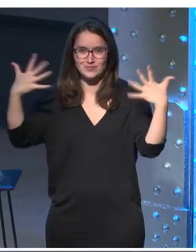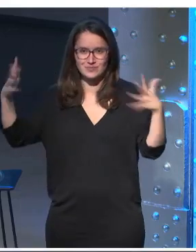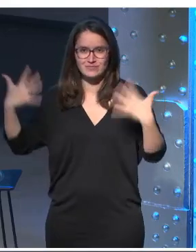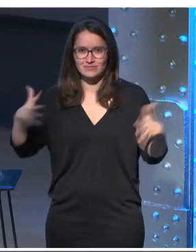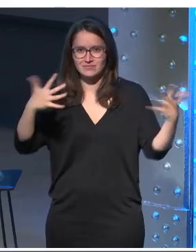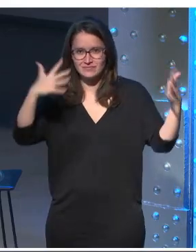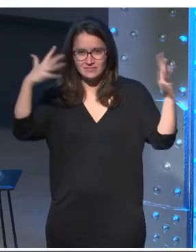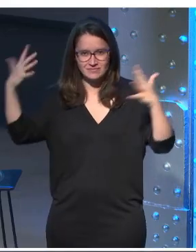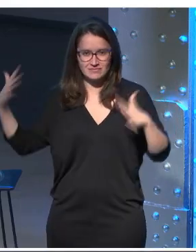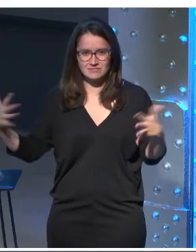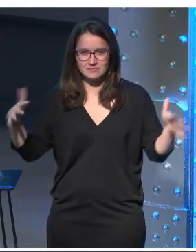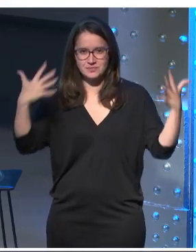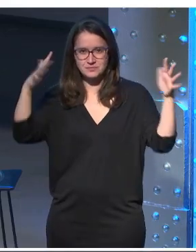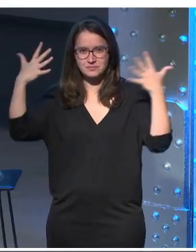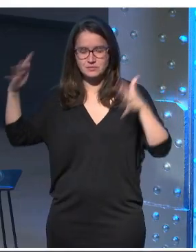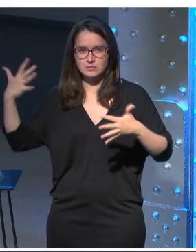cuidado